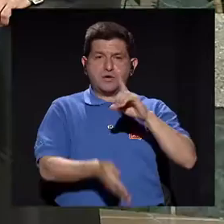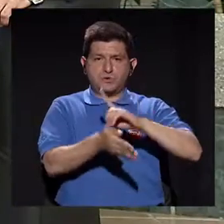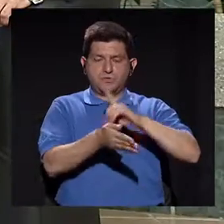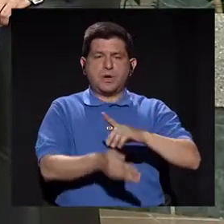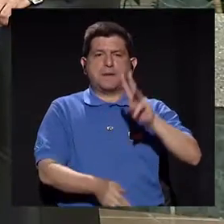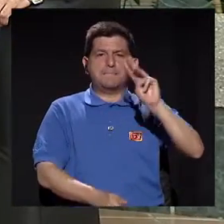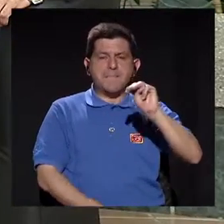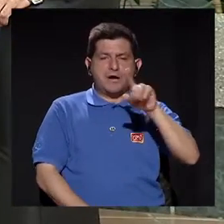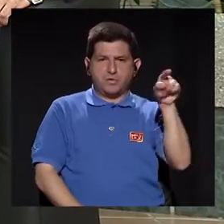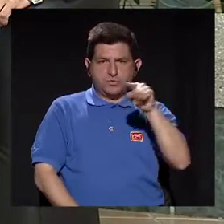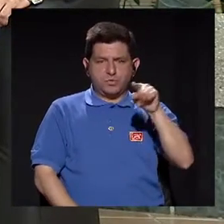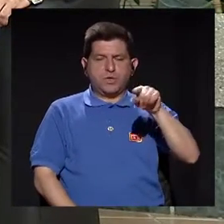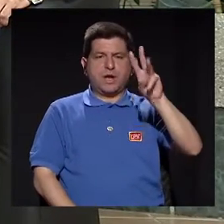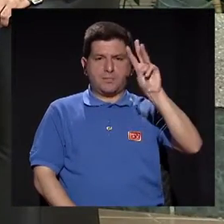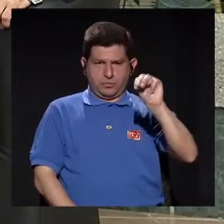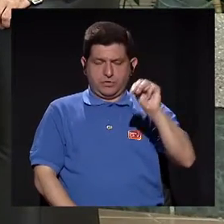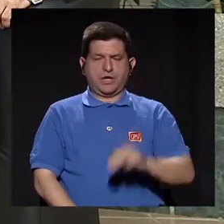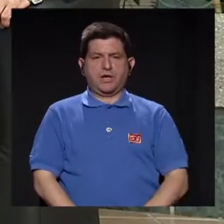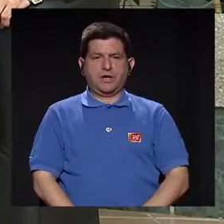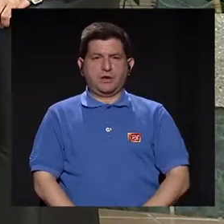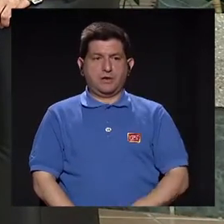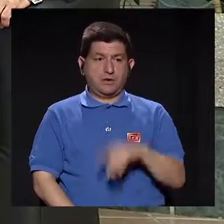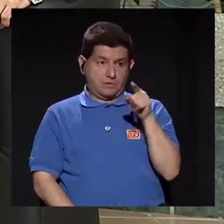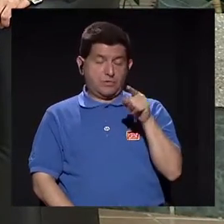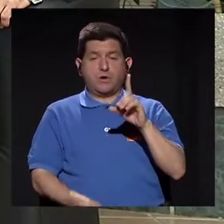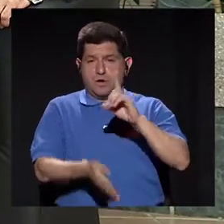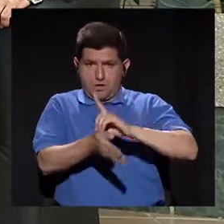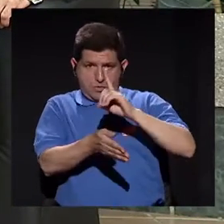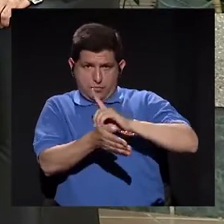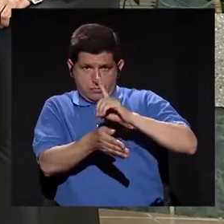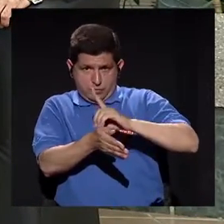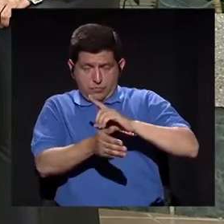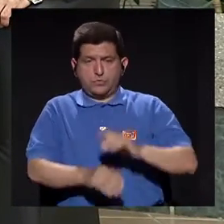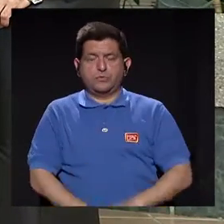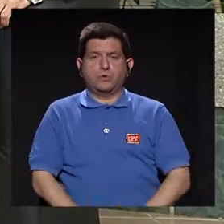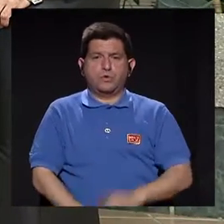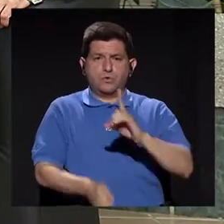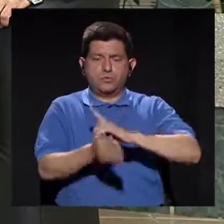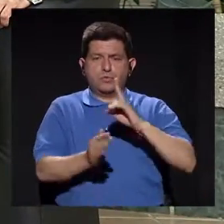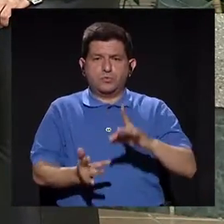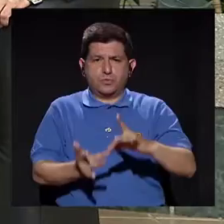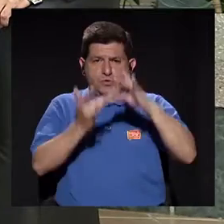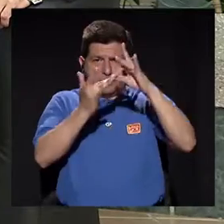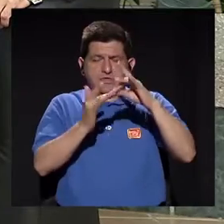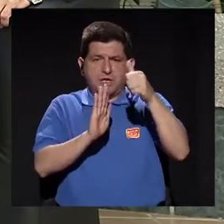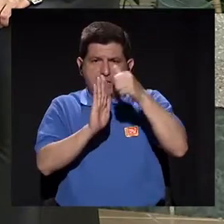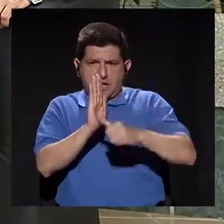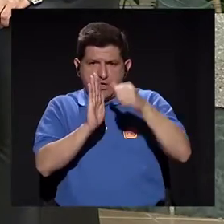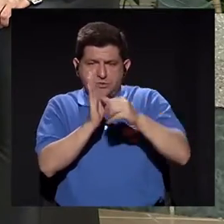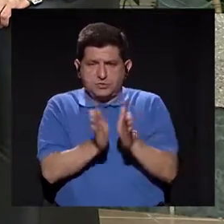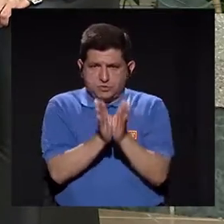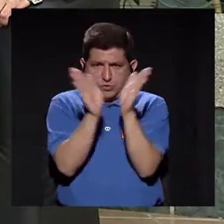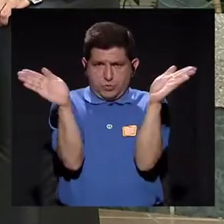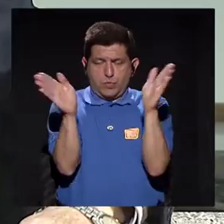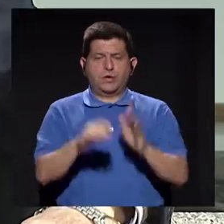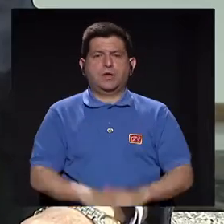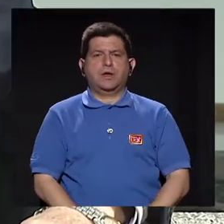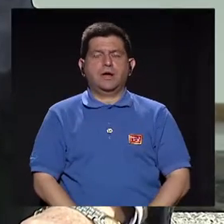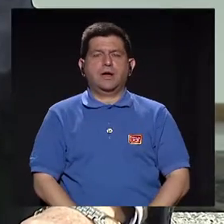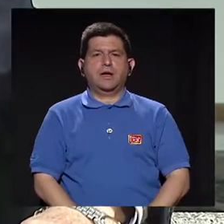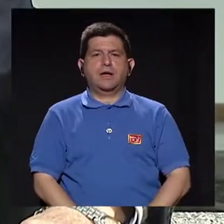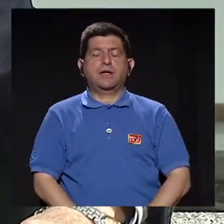doctor Marco Zúñiga Montero. El doctor Zúñiga Montero es médico especialista en cirugía general